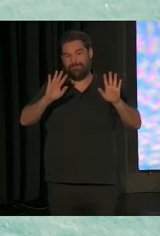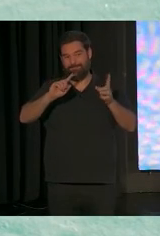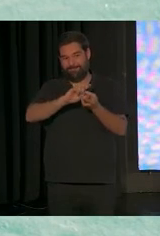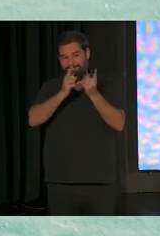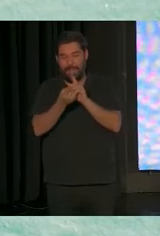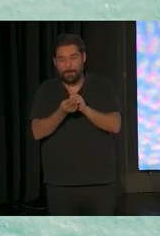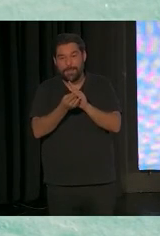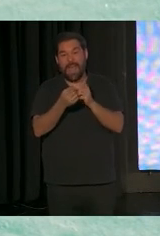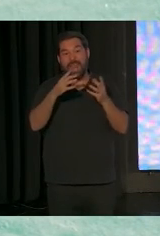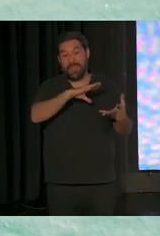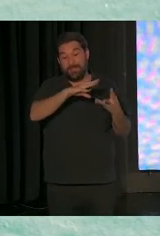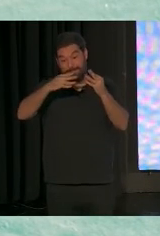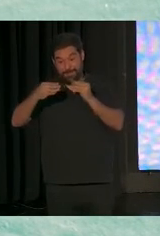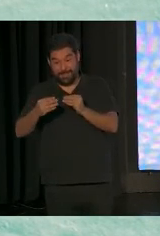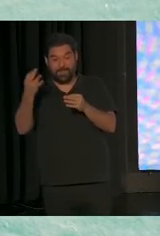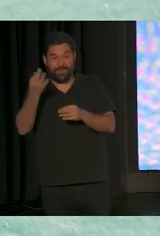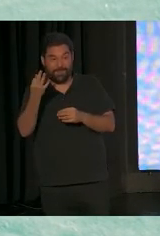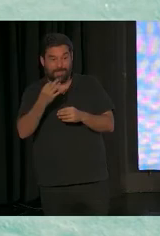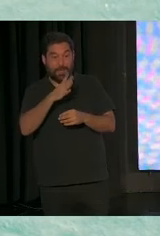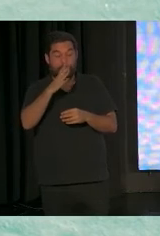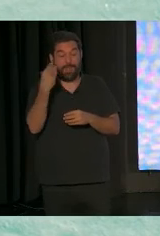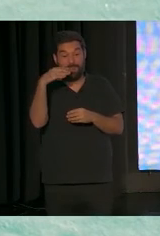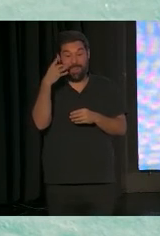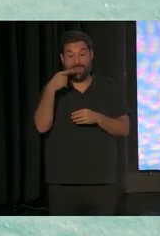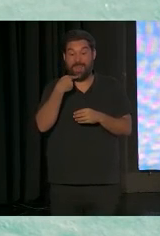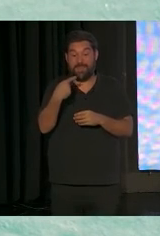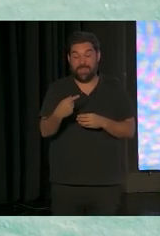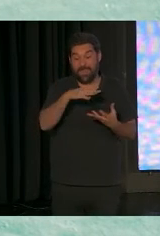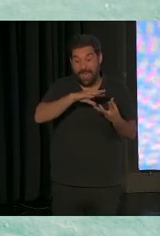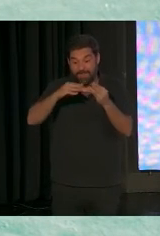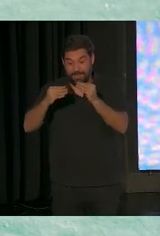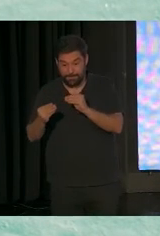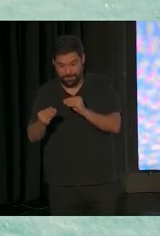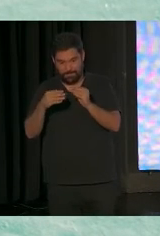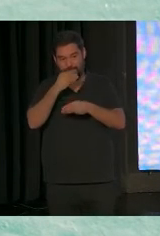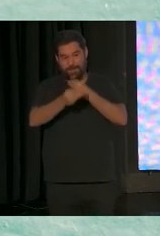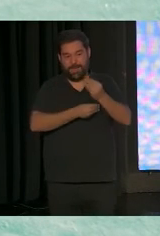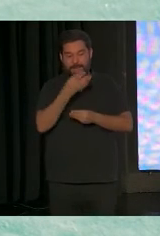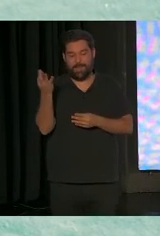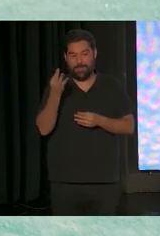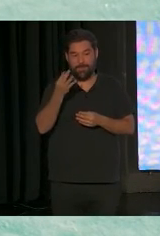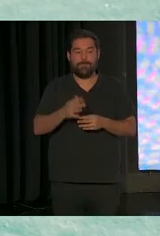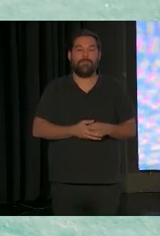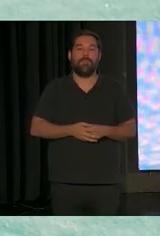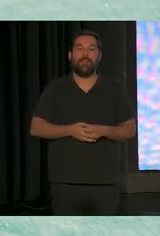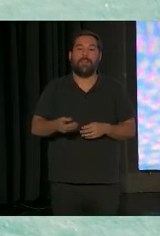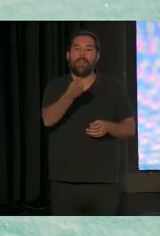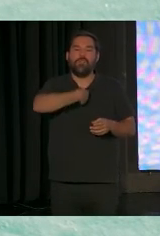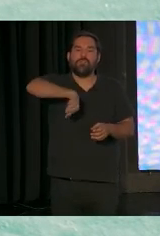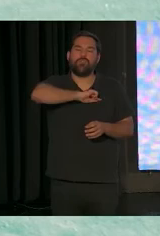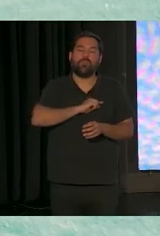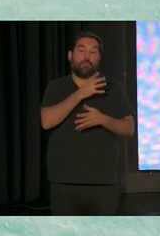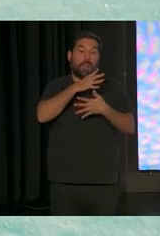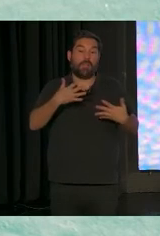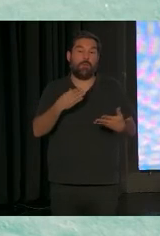la implementación. Porque la ciencia dice que es donde tenemos que ir. Bueno, ¿nosotros qué estamos haciendo en este